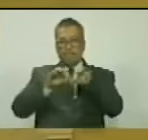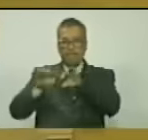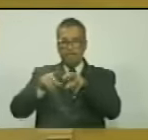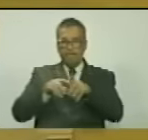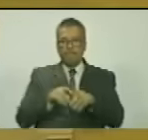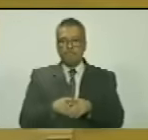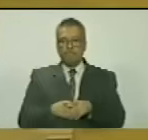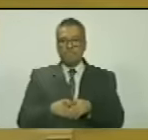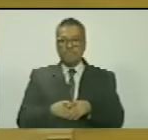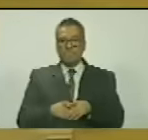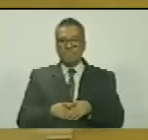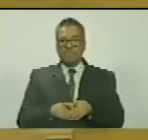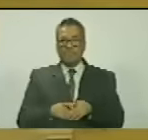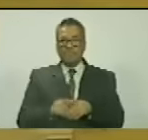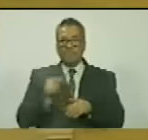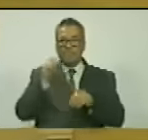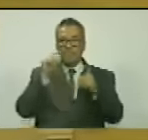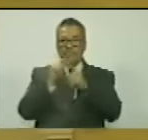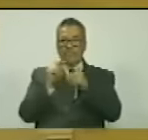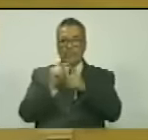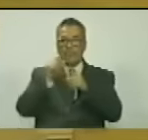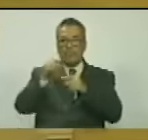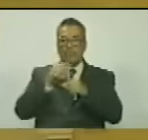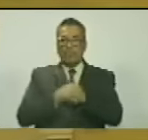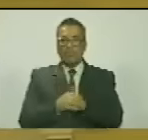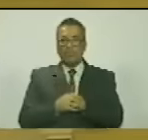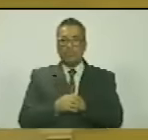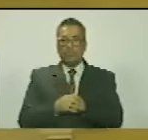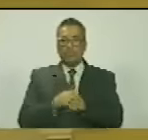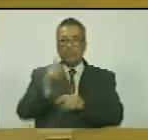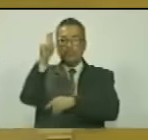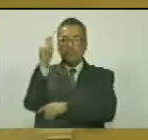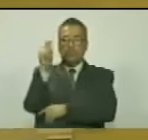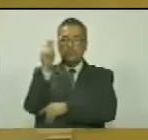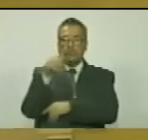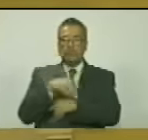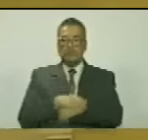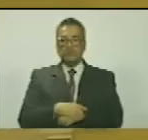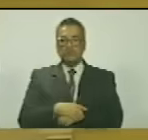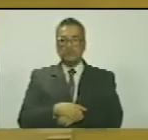Voy a dejar en él derecho de palabra al diputado.